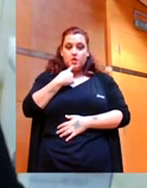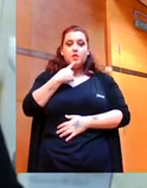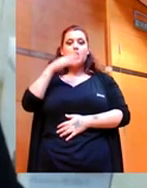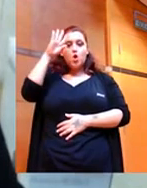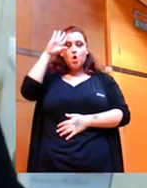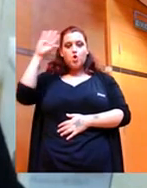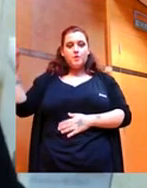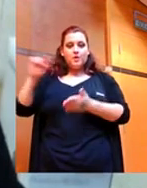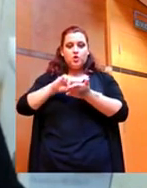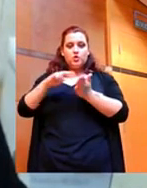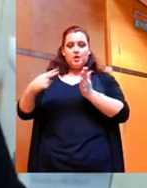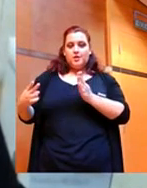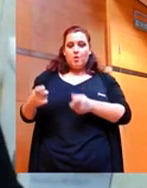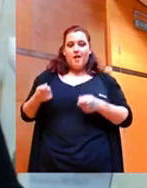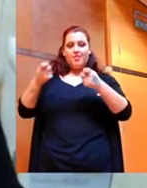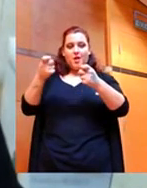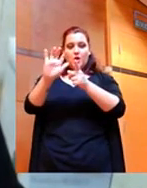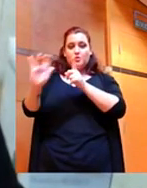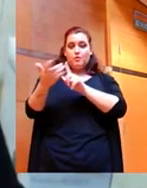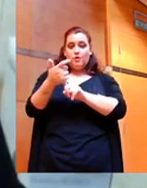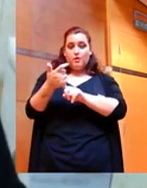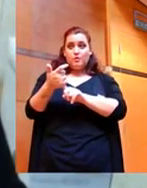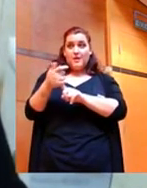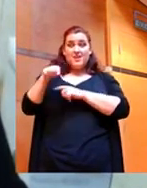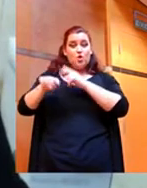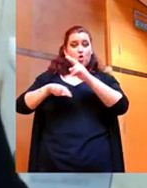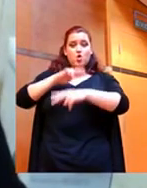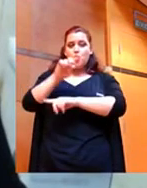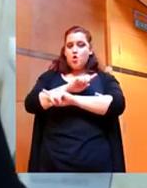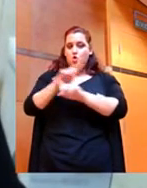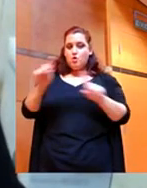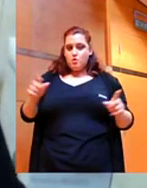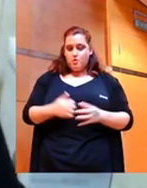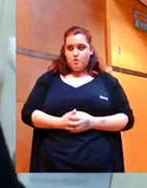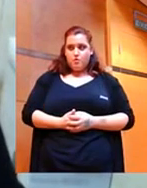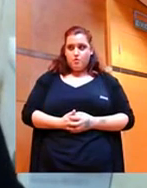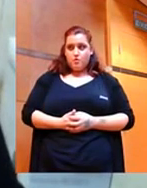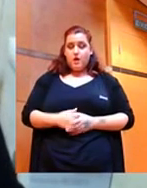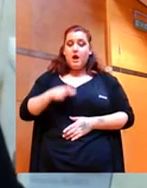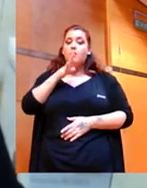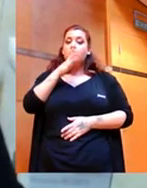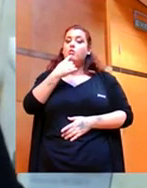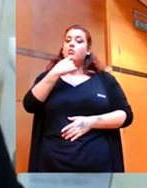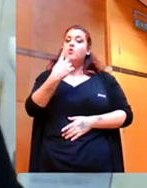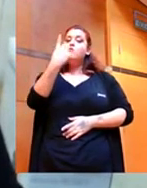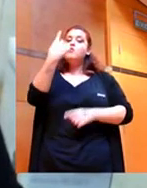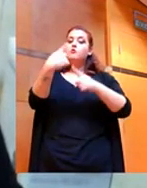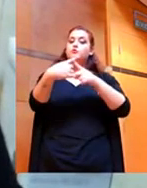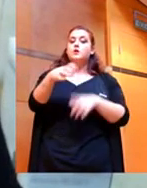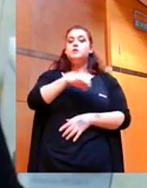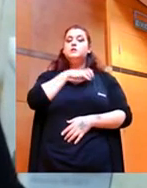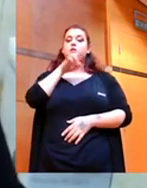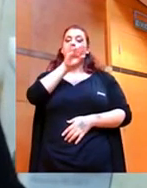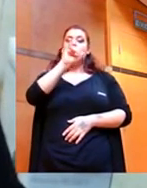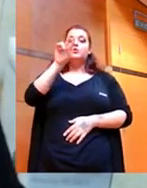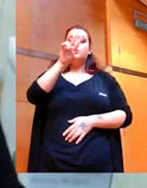a donar una solución, eso no se ha modificado. Y le voy a decir una cosa, señor Rius. La mente,